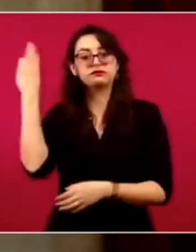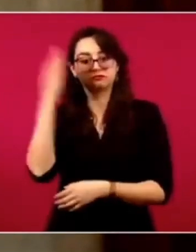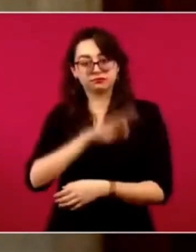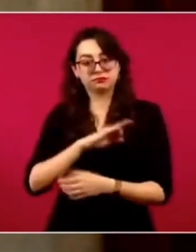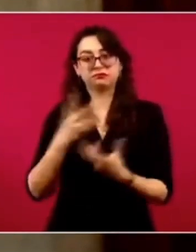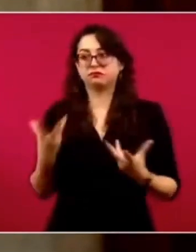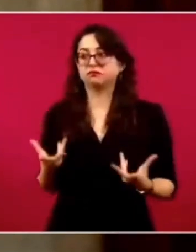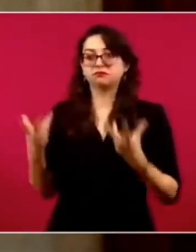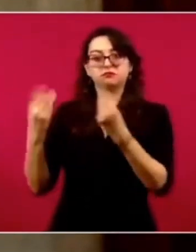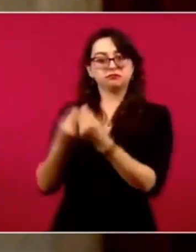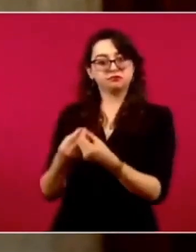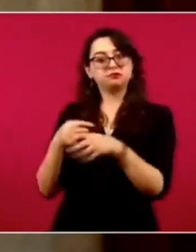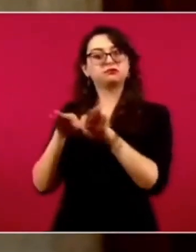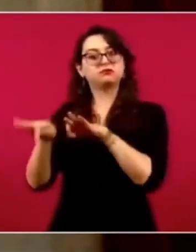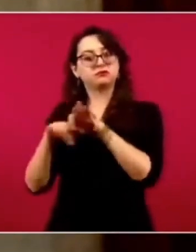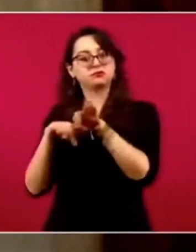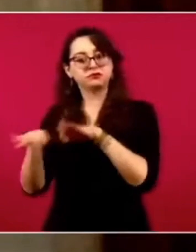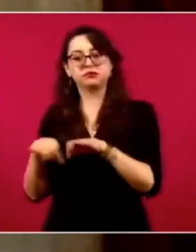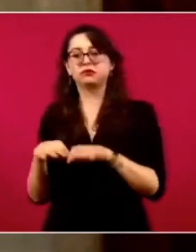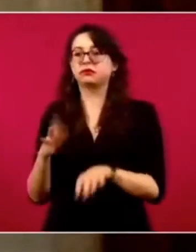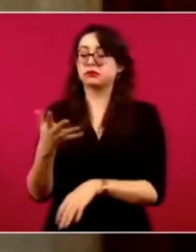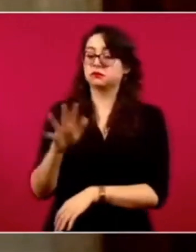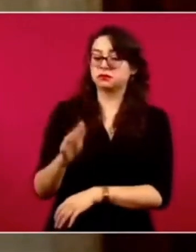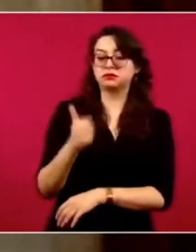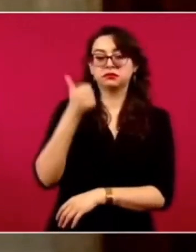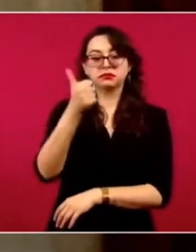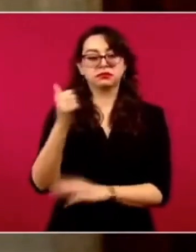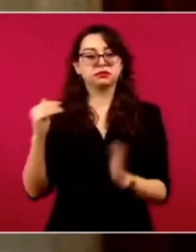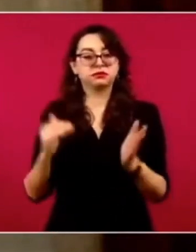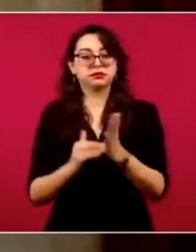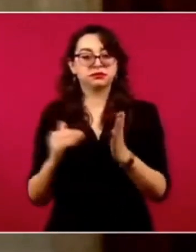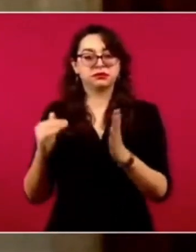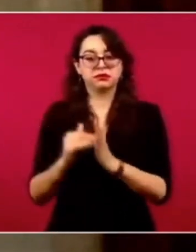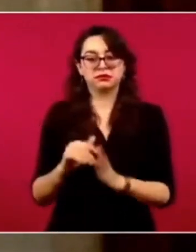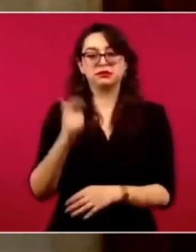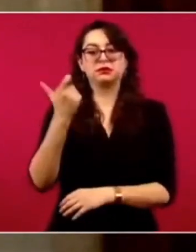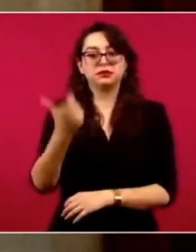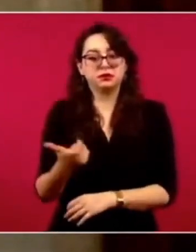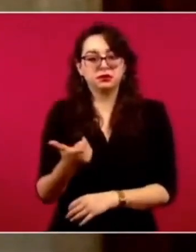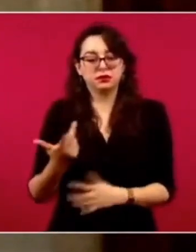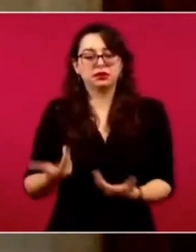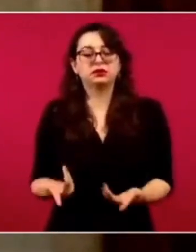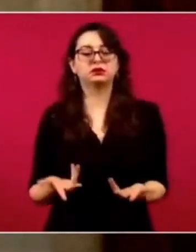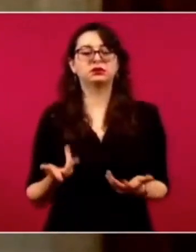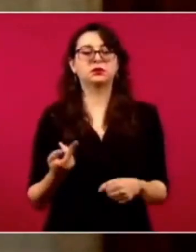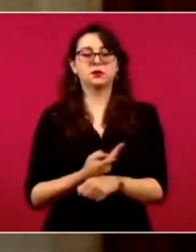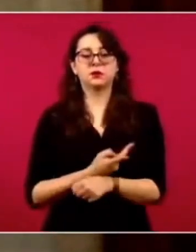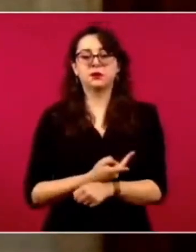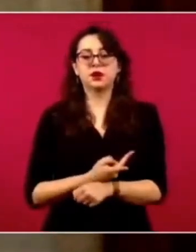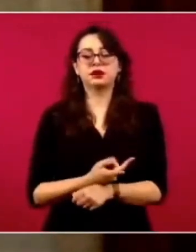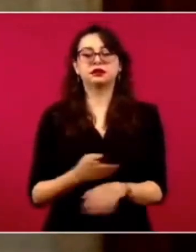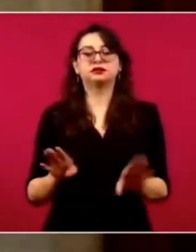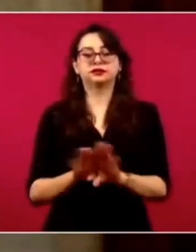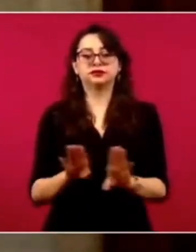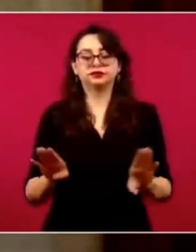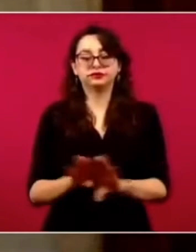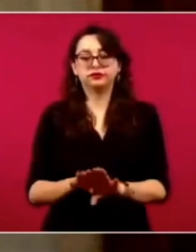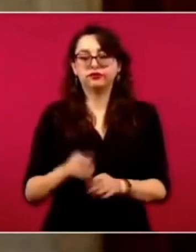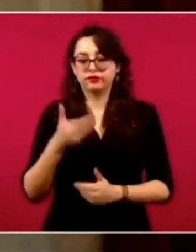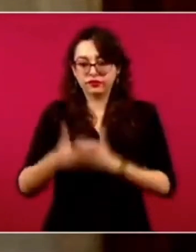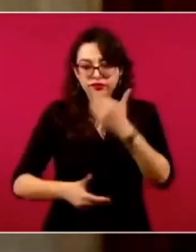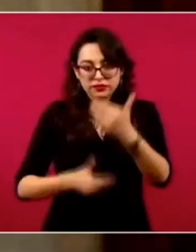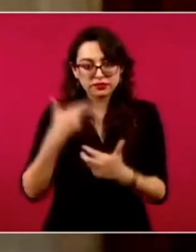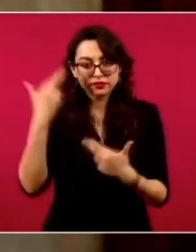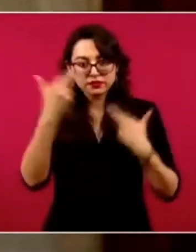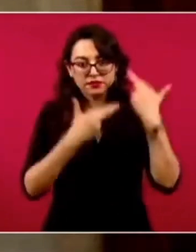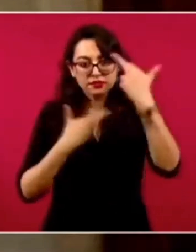contratos por 6 mil millones de pesos. Entonces, ¿cómo va este esfuerzo desde